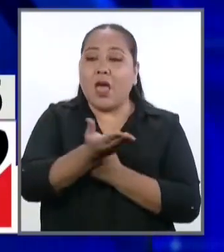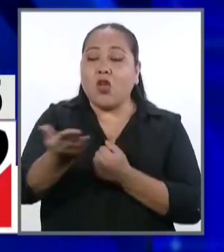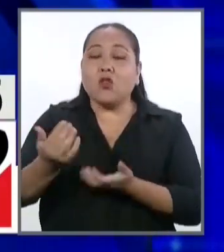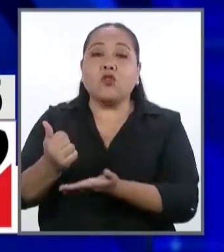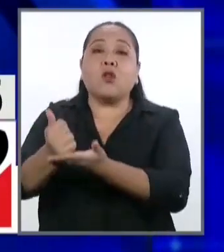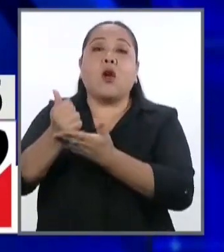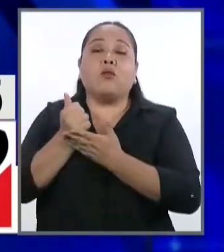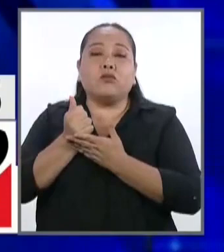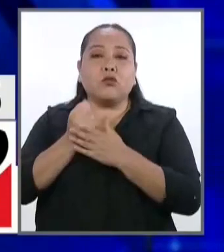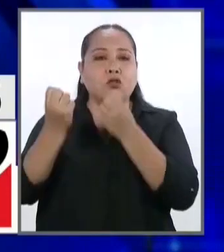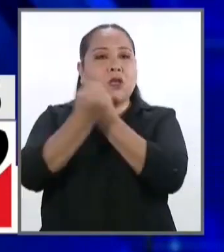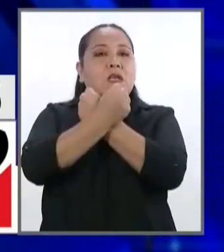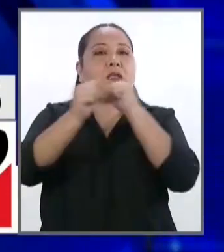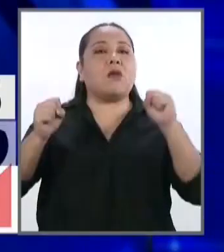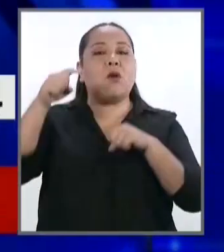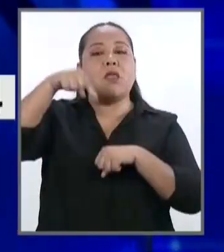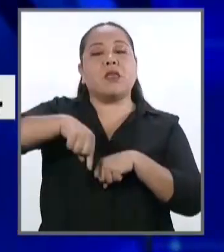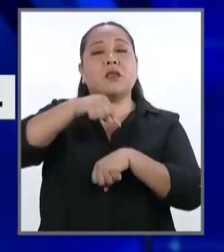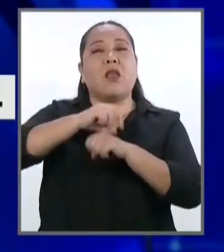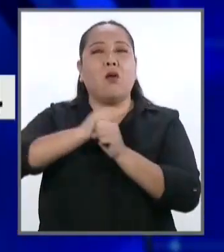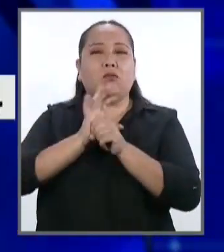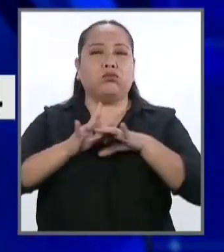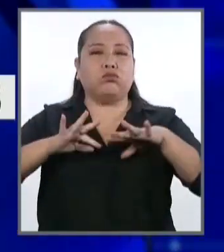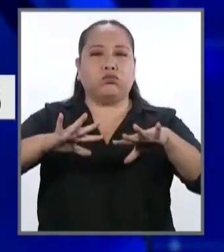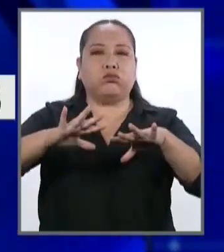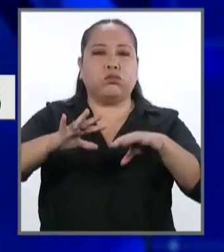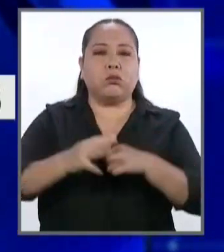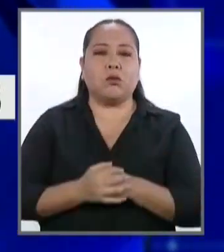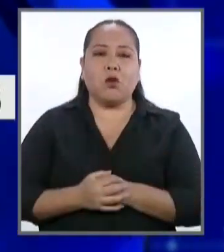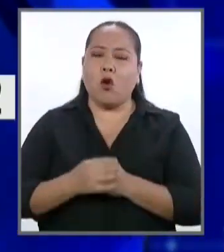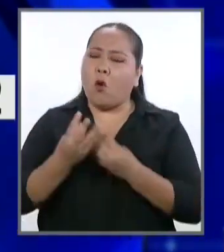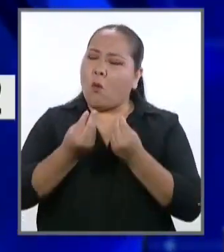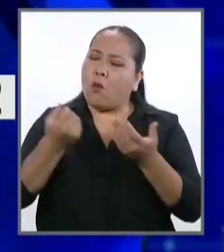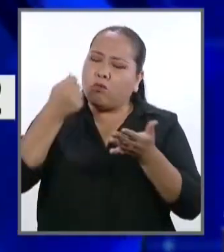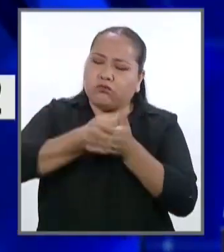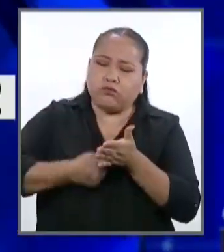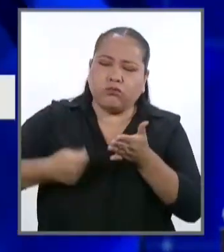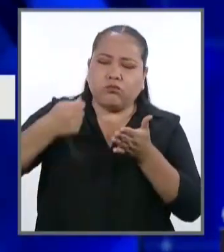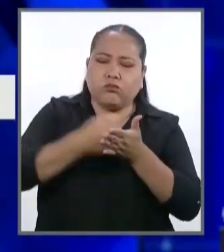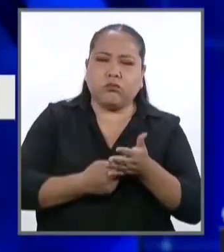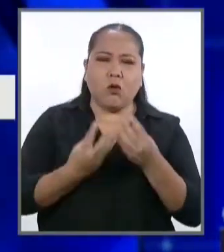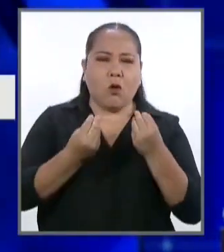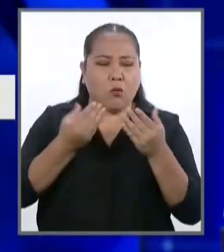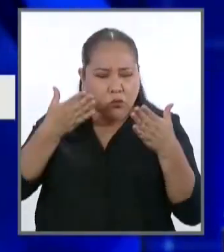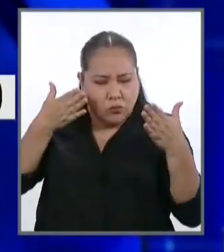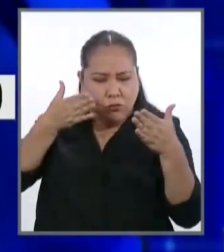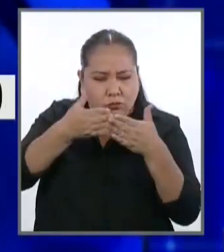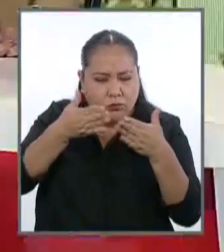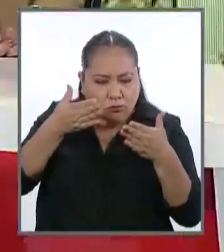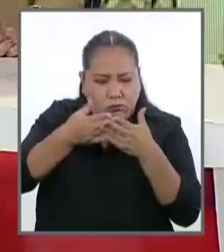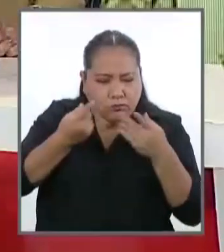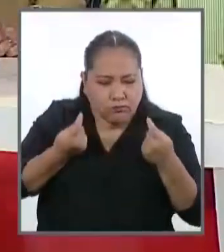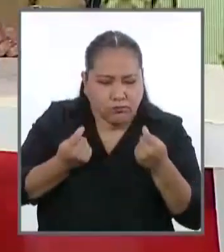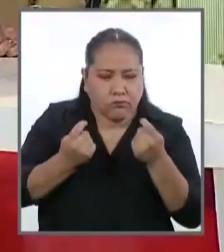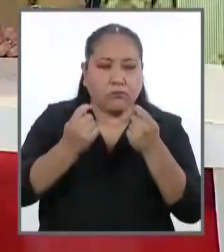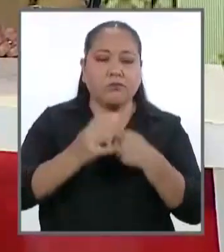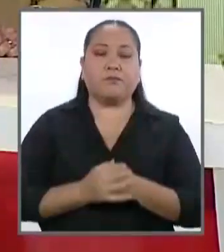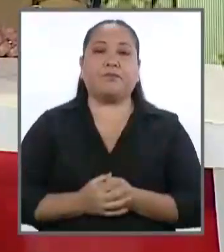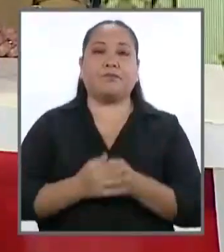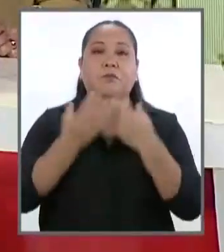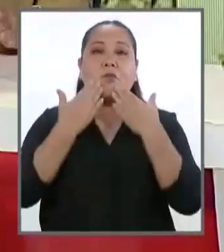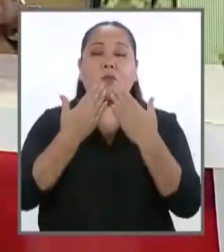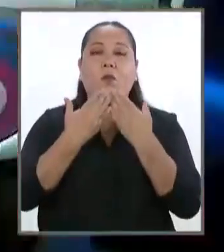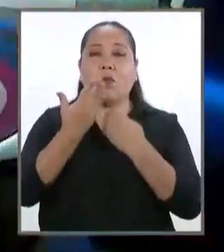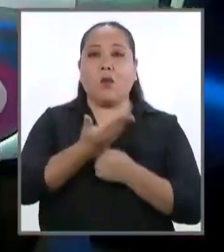mantenido y nos han salvado de esta pandemia, con mucho esfuerzo y con mucha dedicación. Muy bien, muchísimas